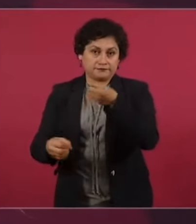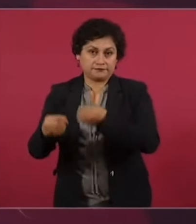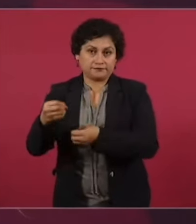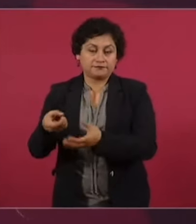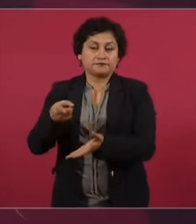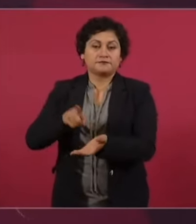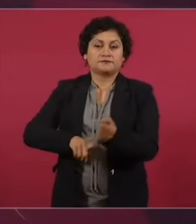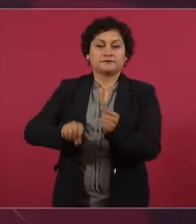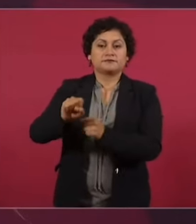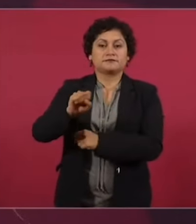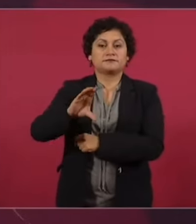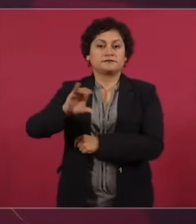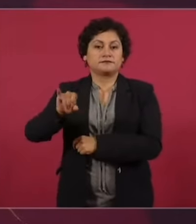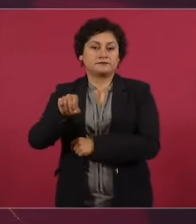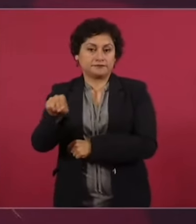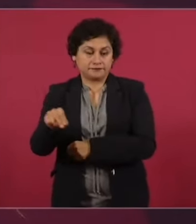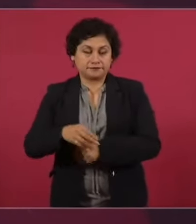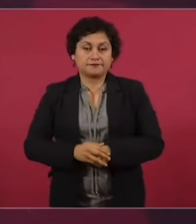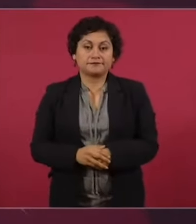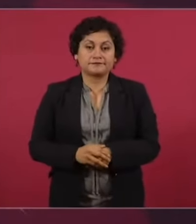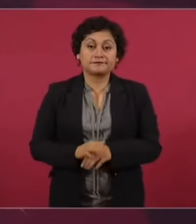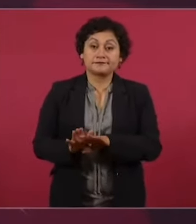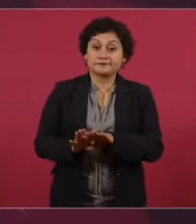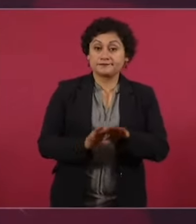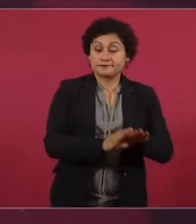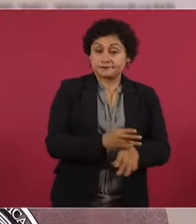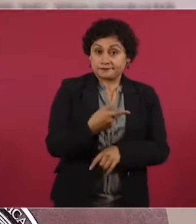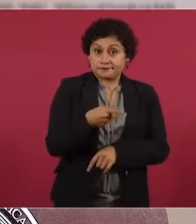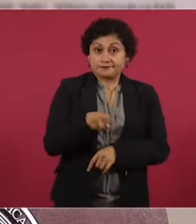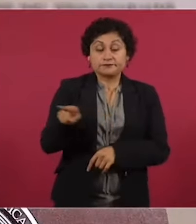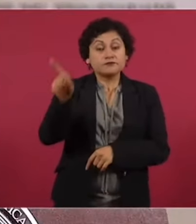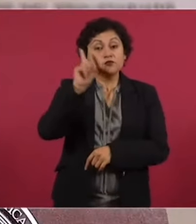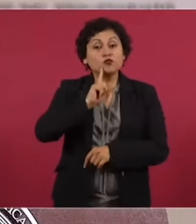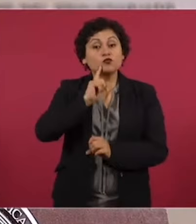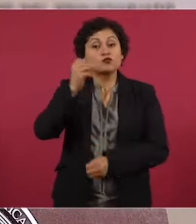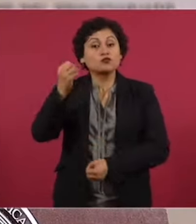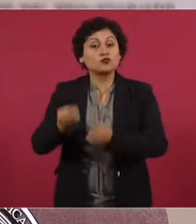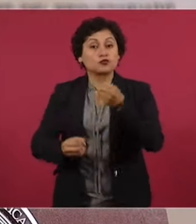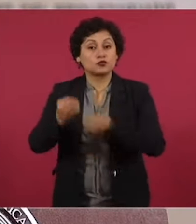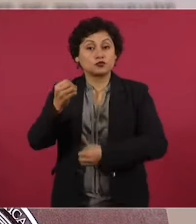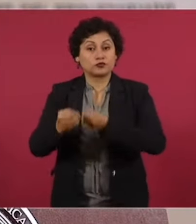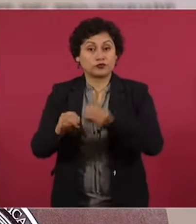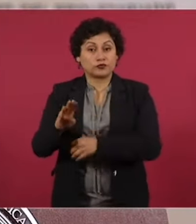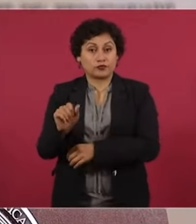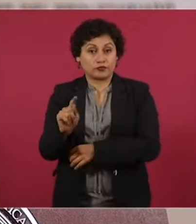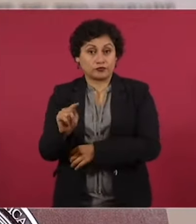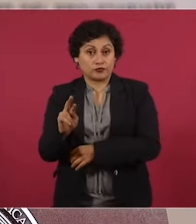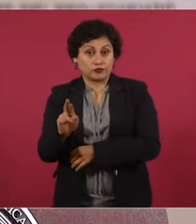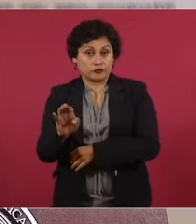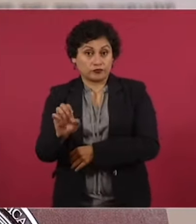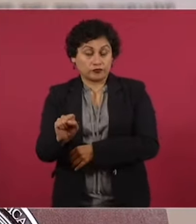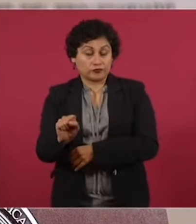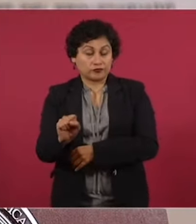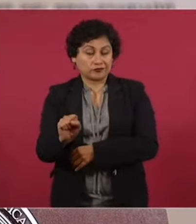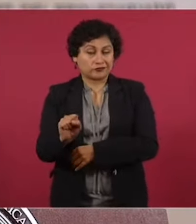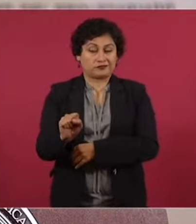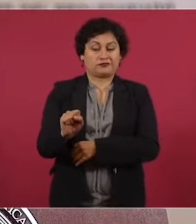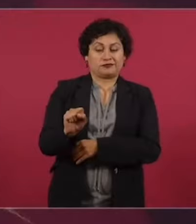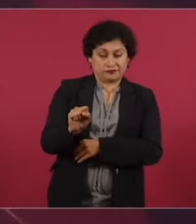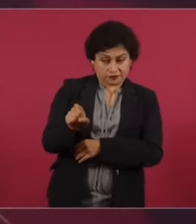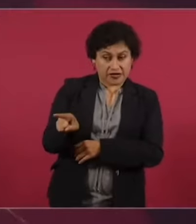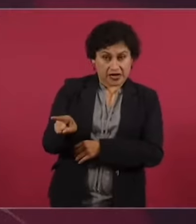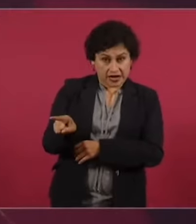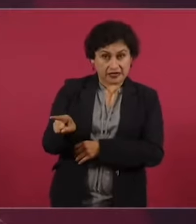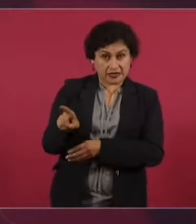Pero con lo que está haciendo la ministra Lenia Batres, parece que ahora sí, ahora